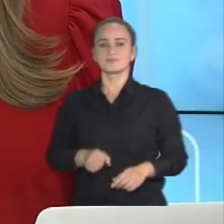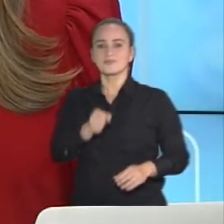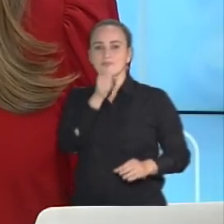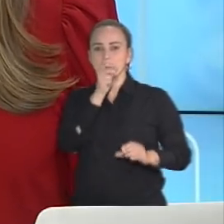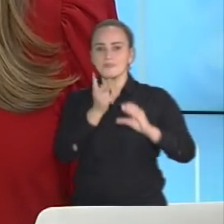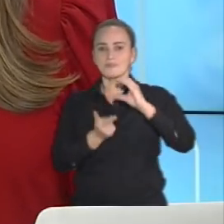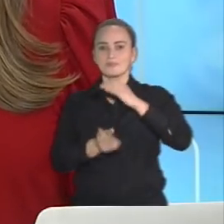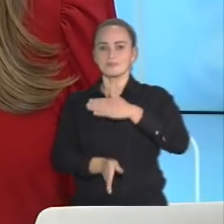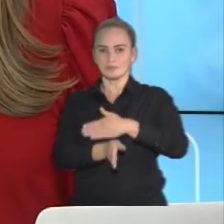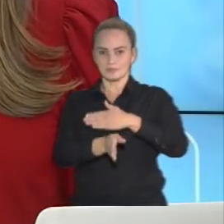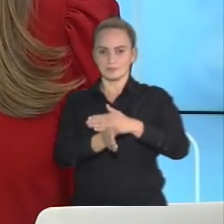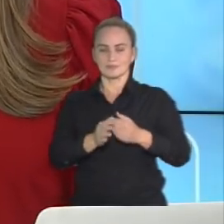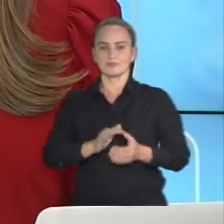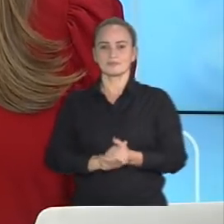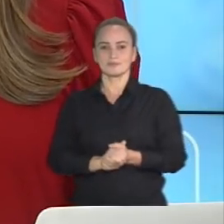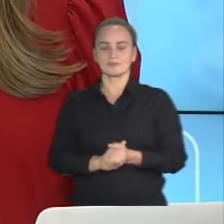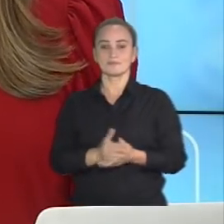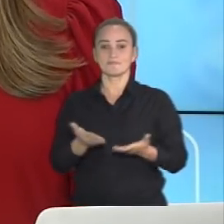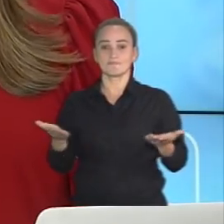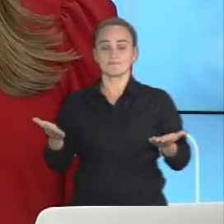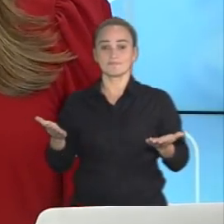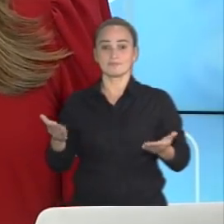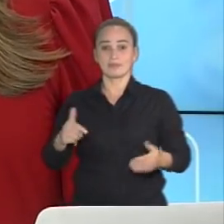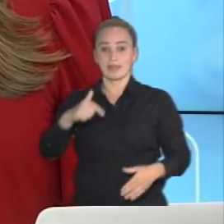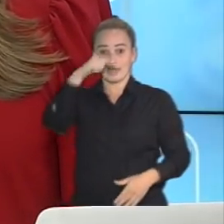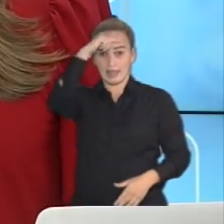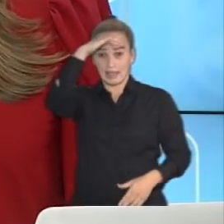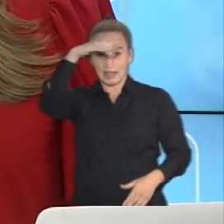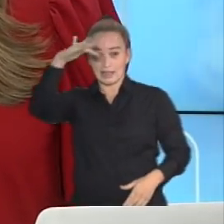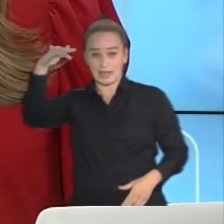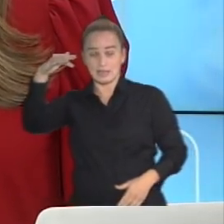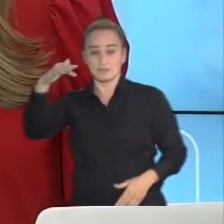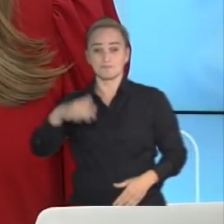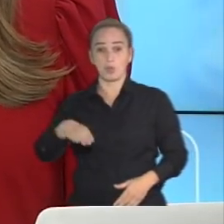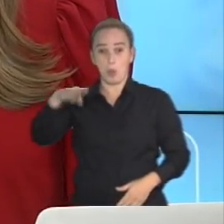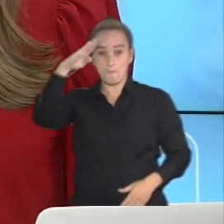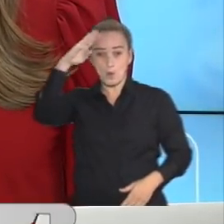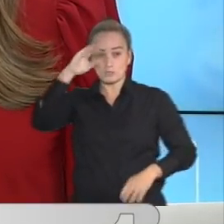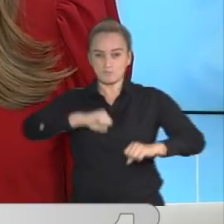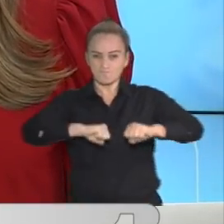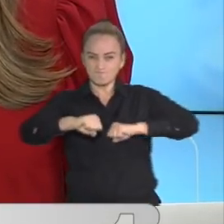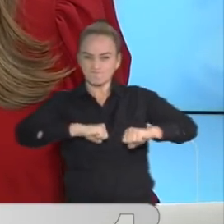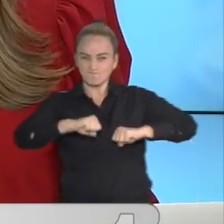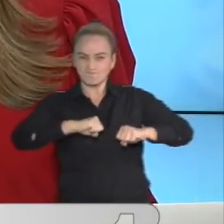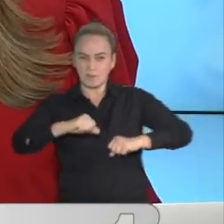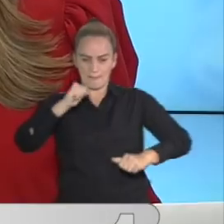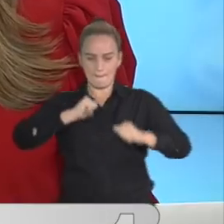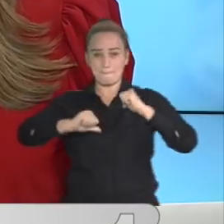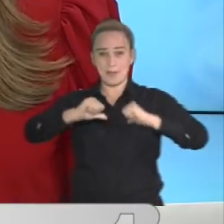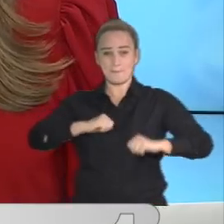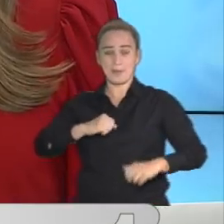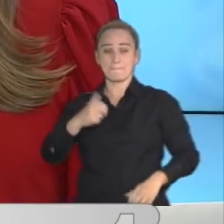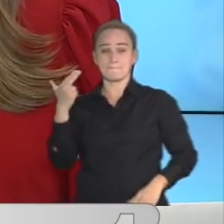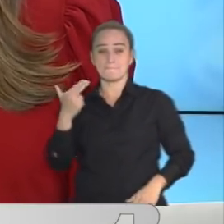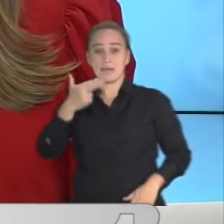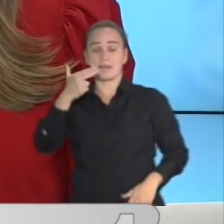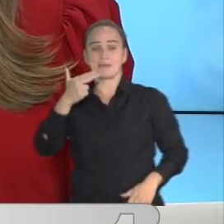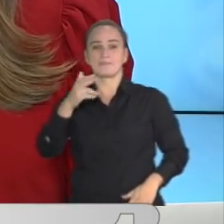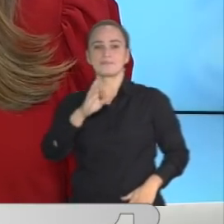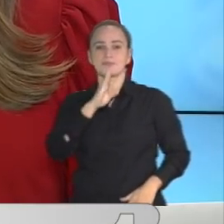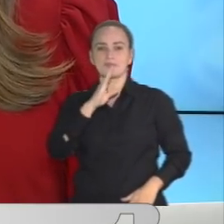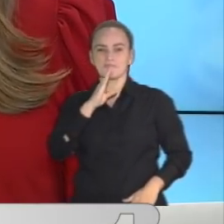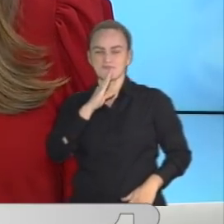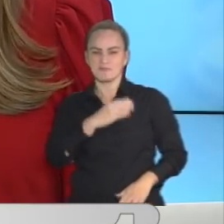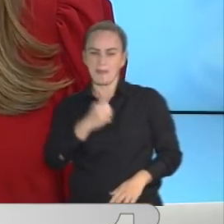Seguimos en Noticentro 1, CMI. En Cartagena, en medio de un operativo policial, resultó herido con arma de fuego un hombre que